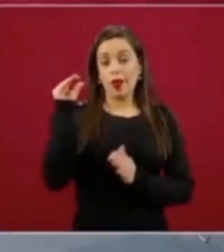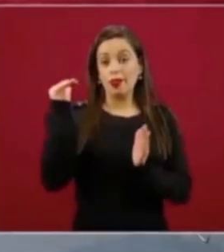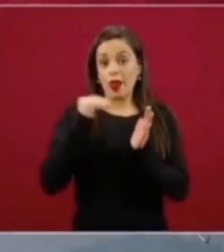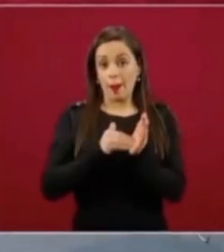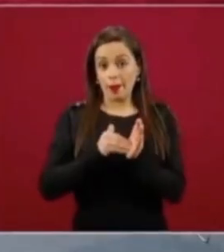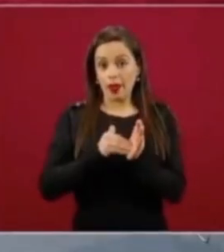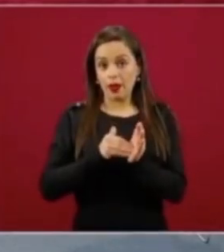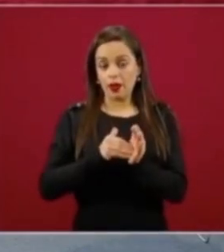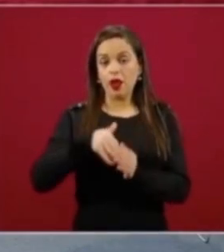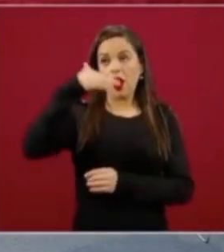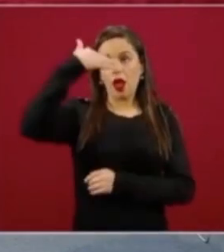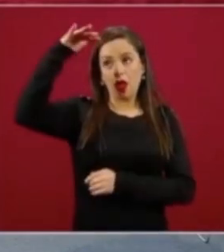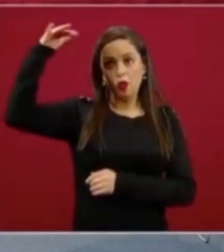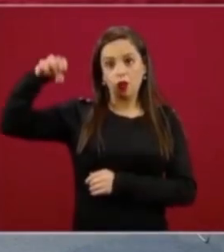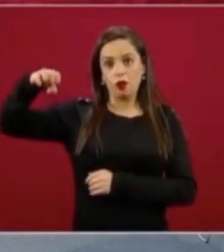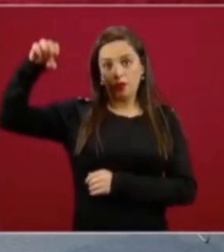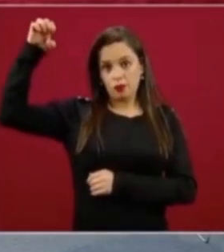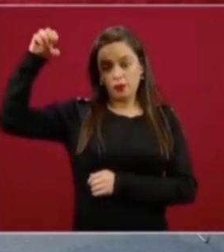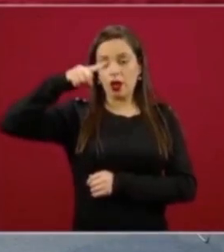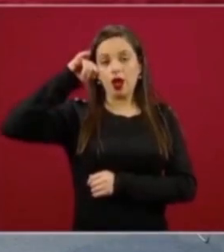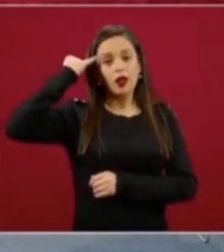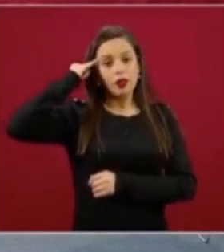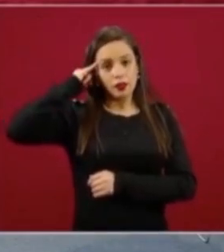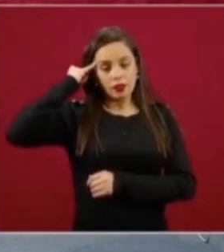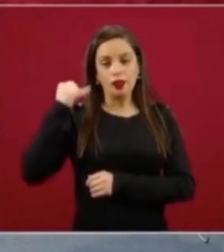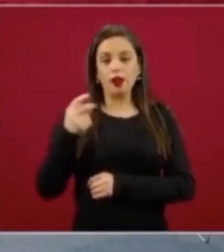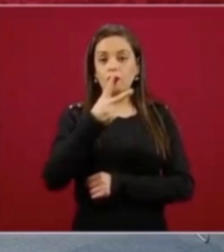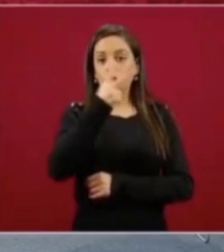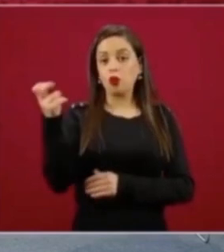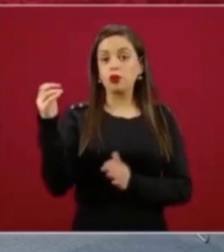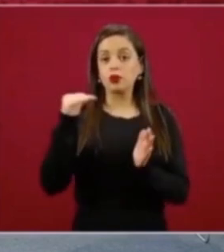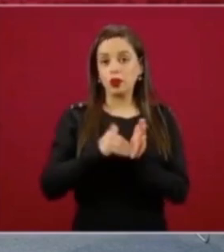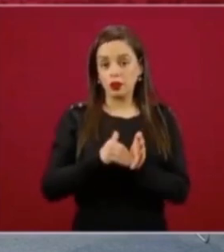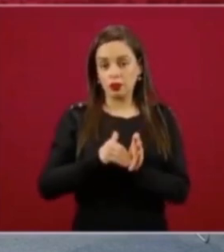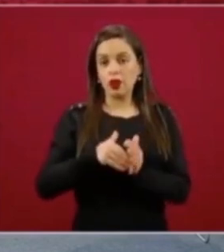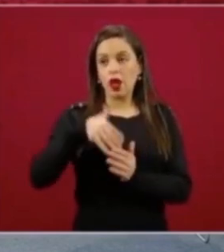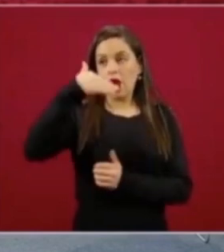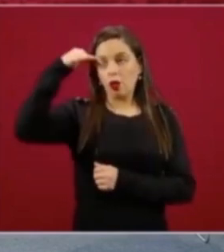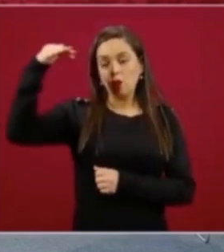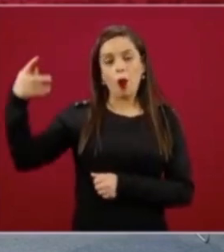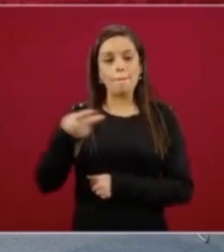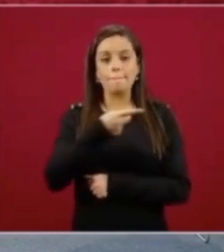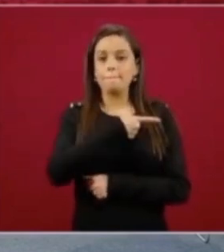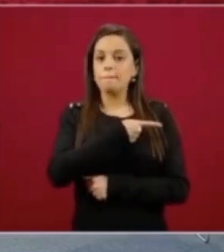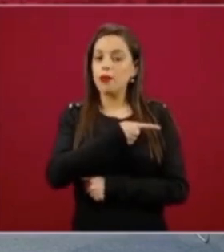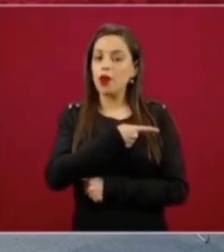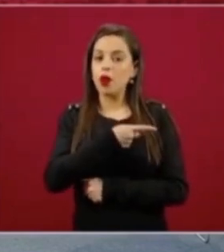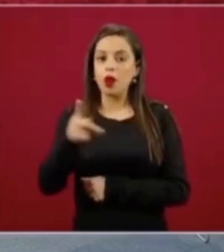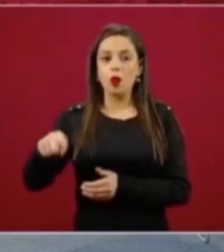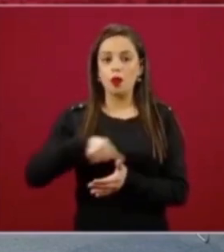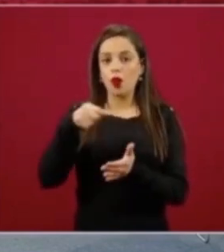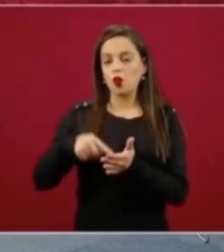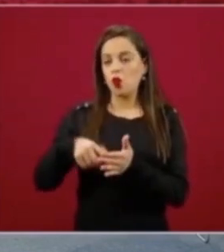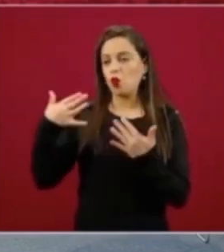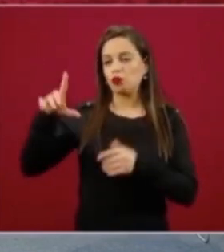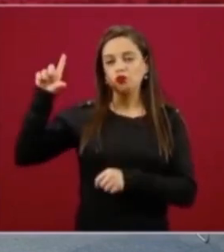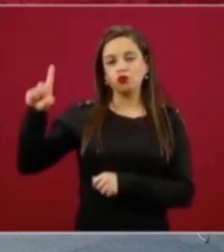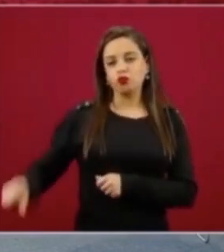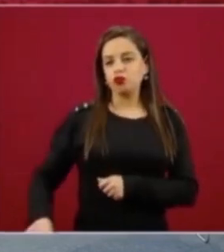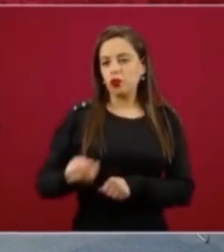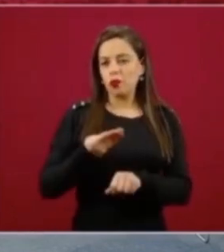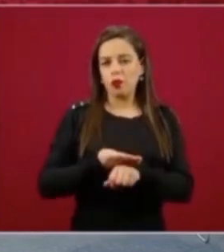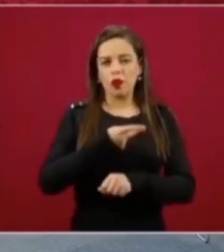adultos indígenas y 200 mil son adultos pobres de zonas urbanas. Es así como hemos construido